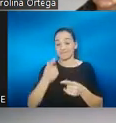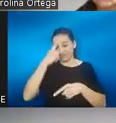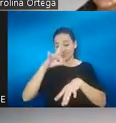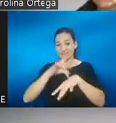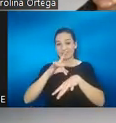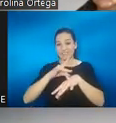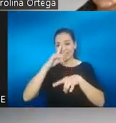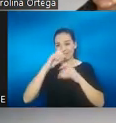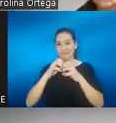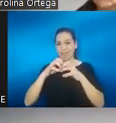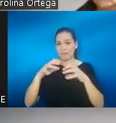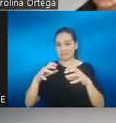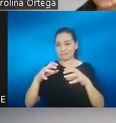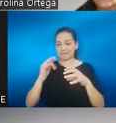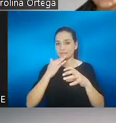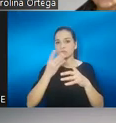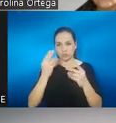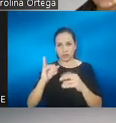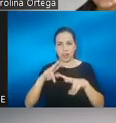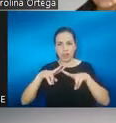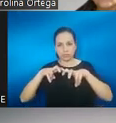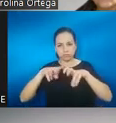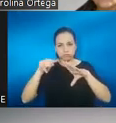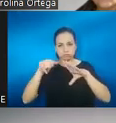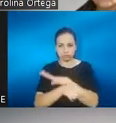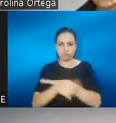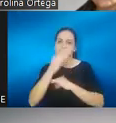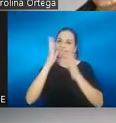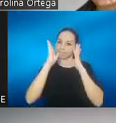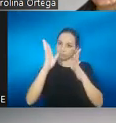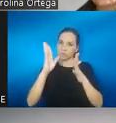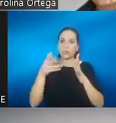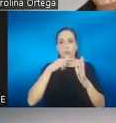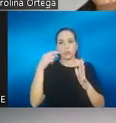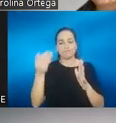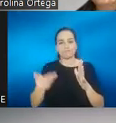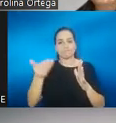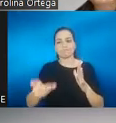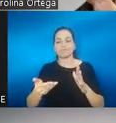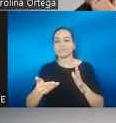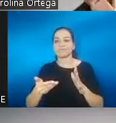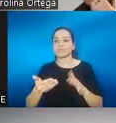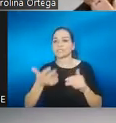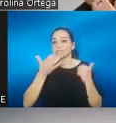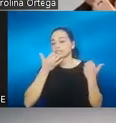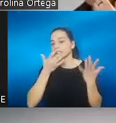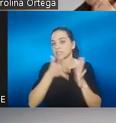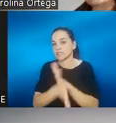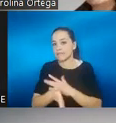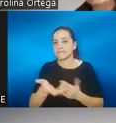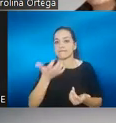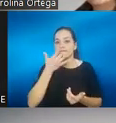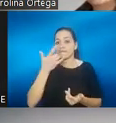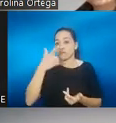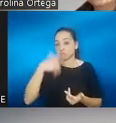estudiadas. Por eso tienen recomendaciones altas o moderadas. Es decir, yo sé cómo más o menos un paciente